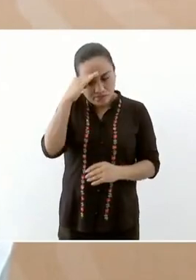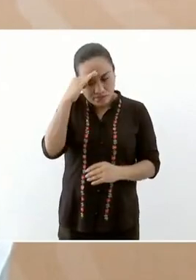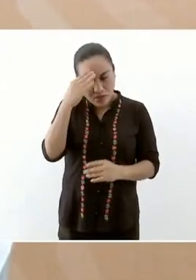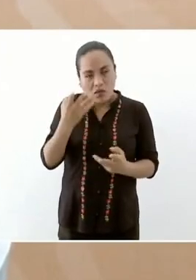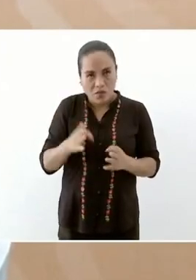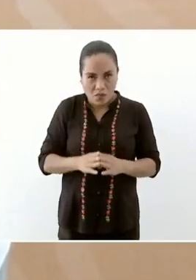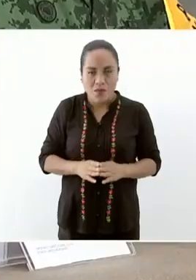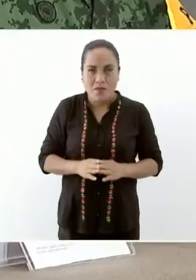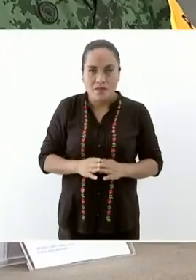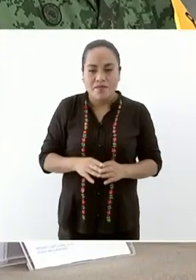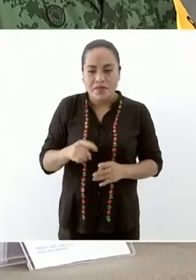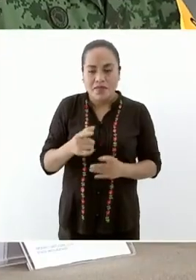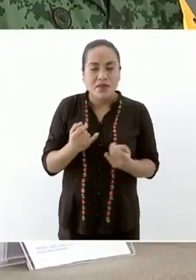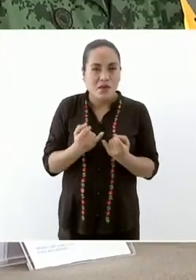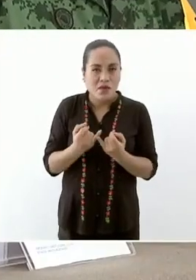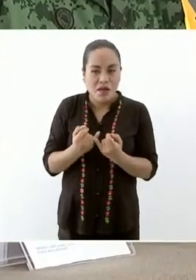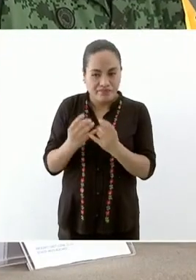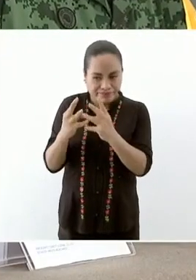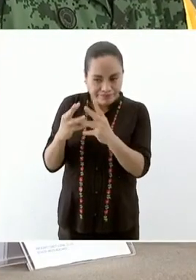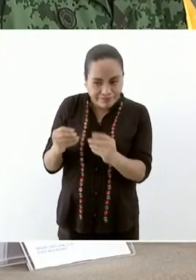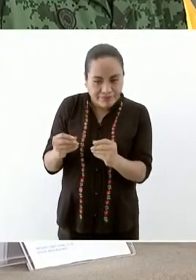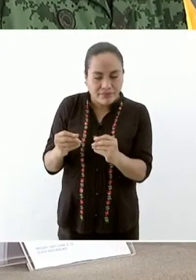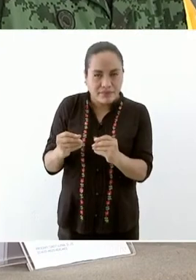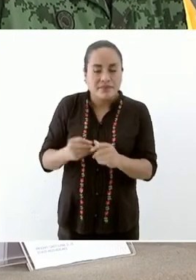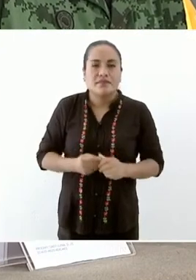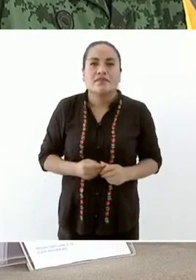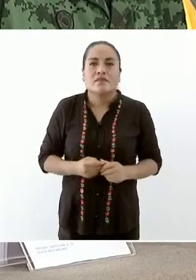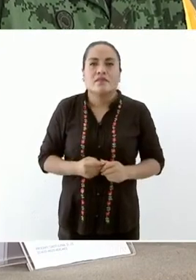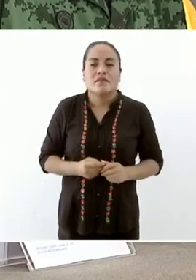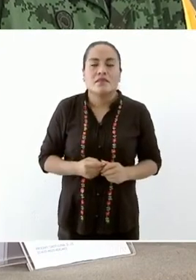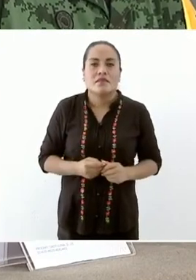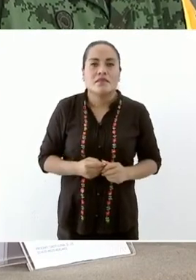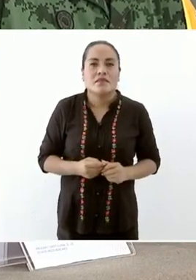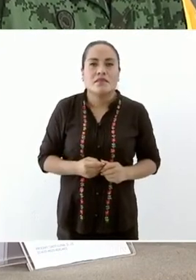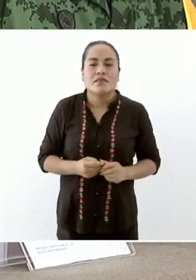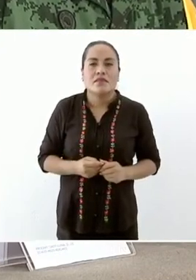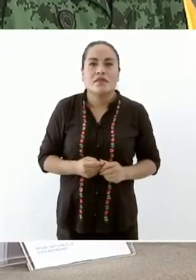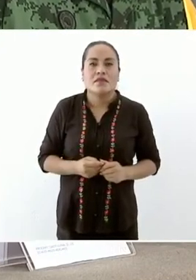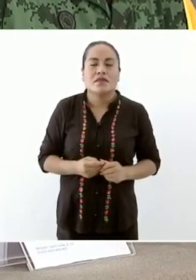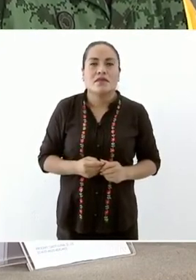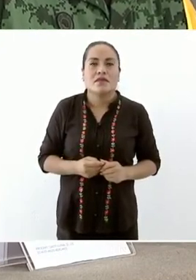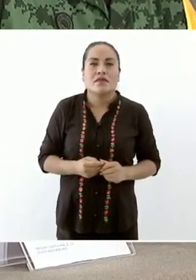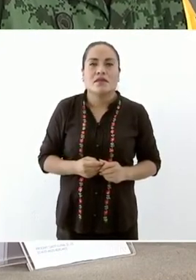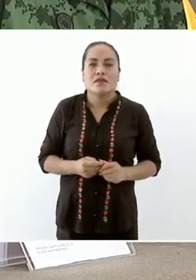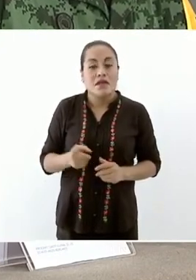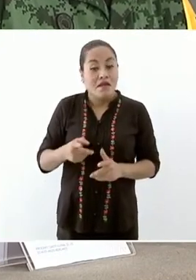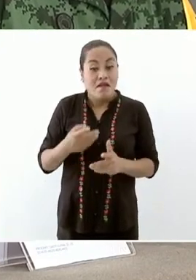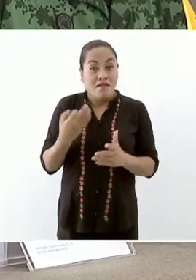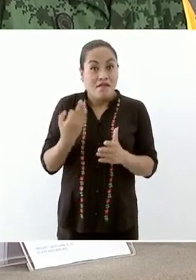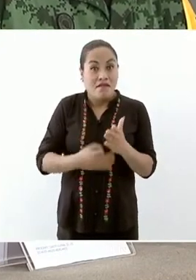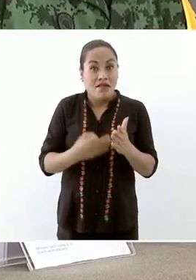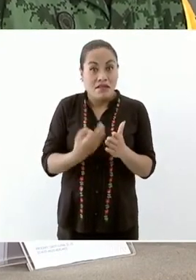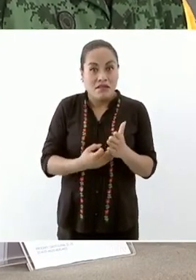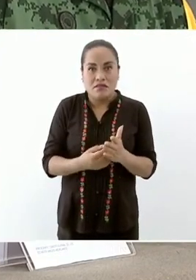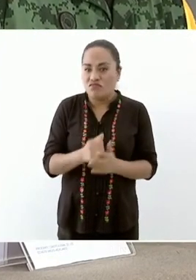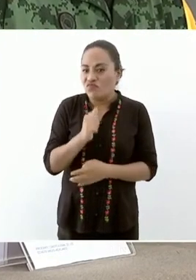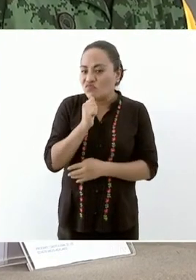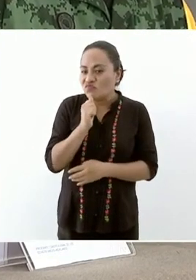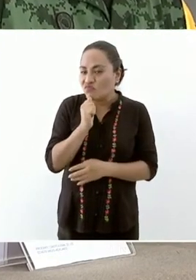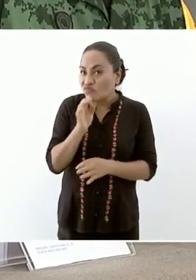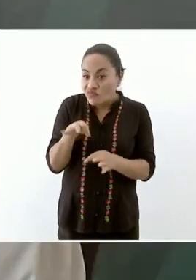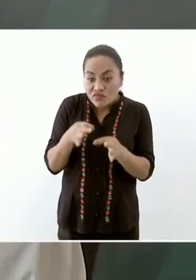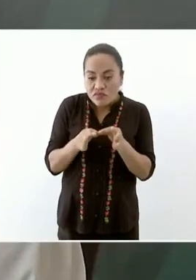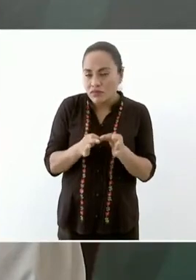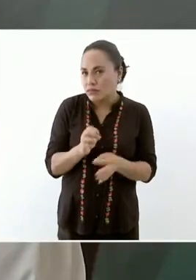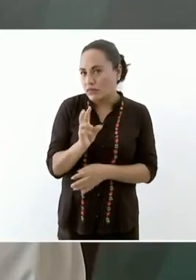lo de la reconstrucción que quedó pendiente o no se ha terminado